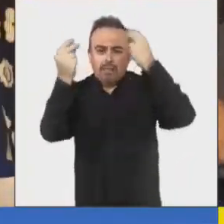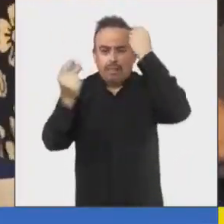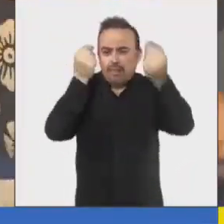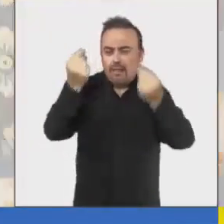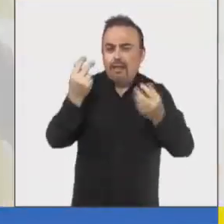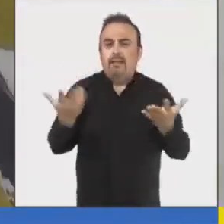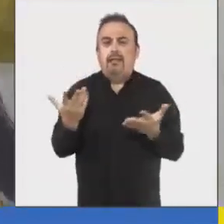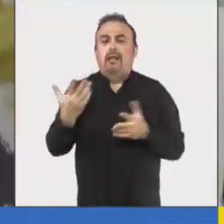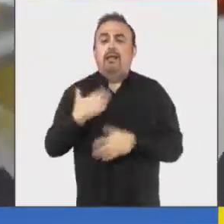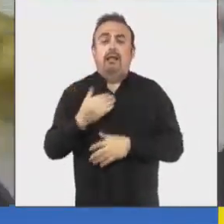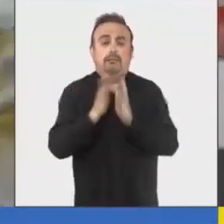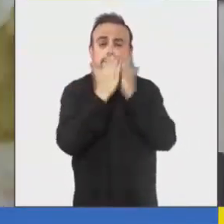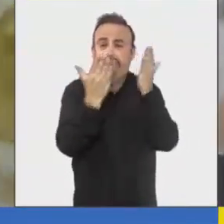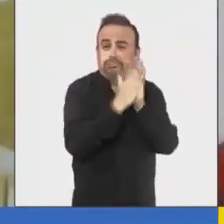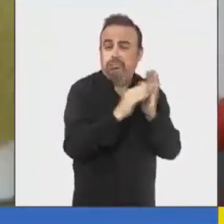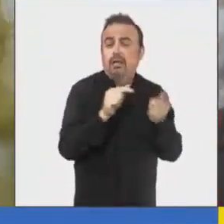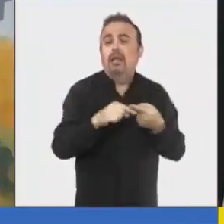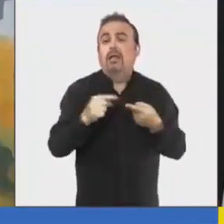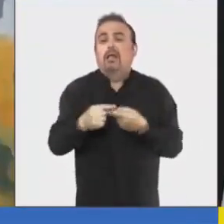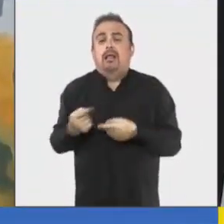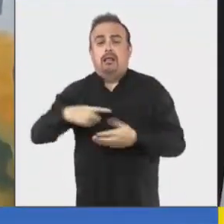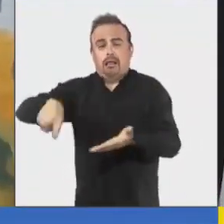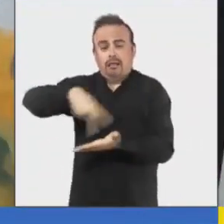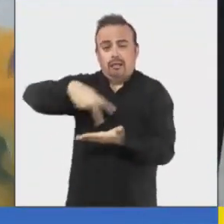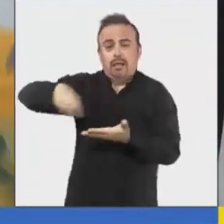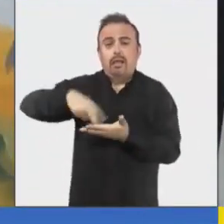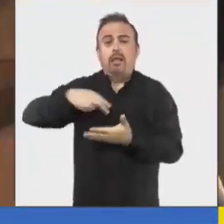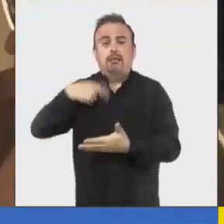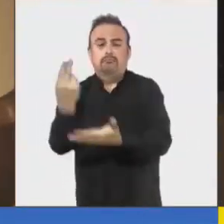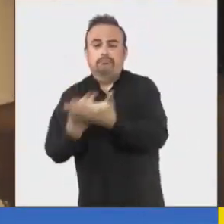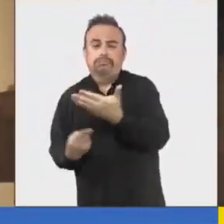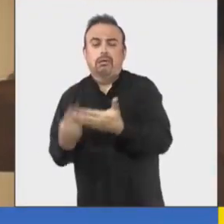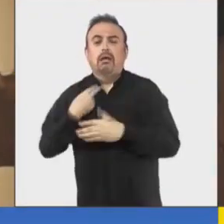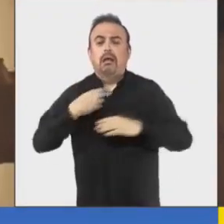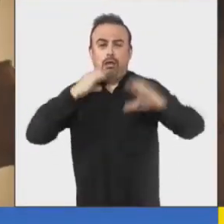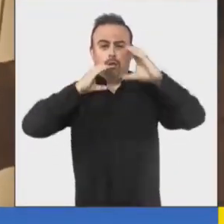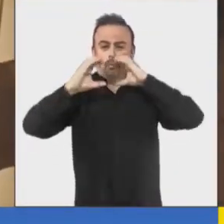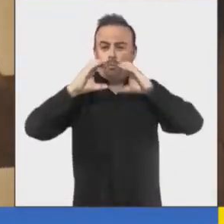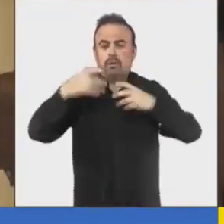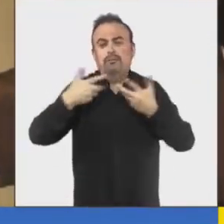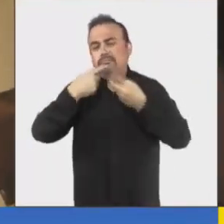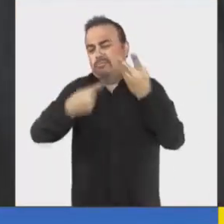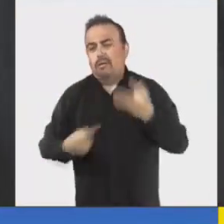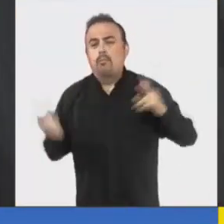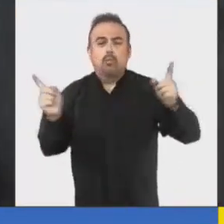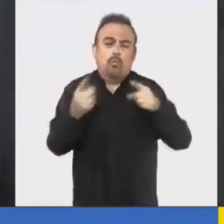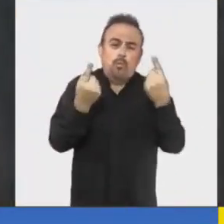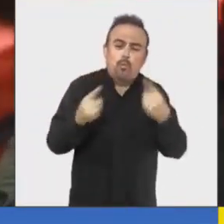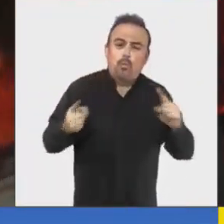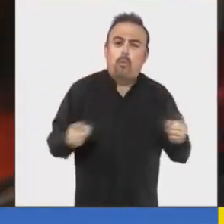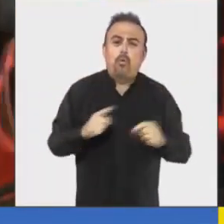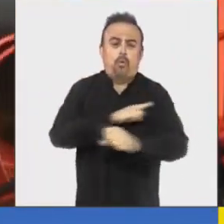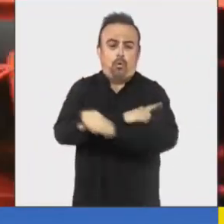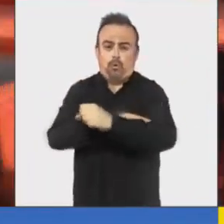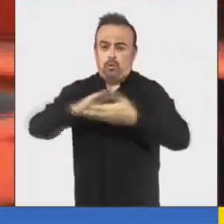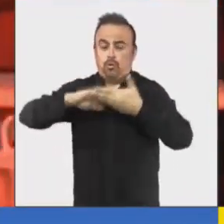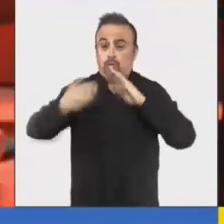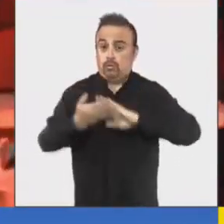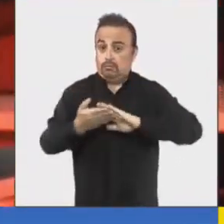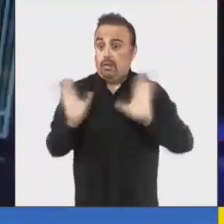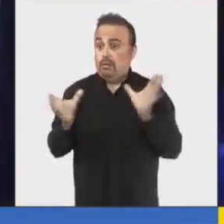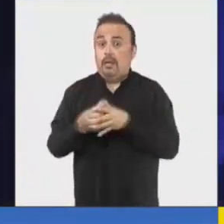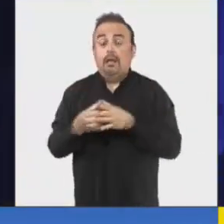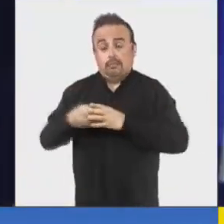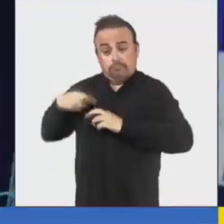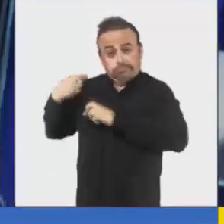destacan literatura, danza, arte visuales, audiovisual, música, fortalecimiento comunitario, rescate